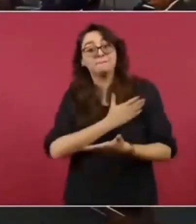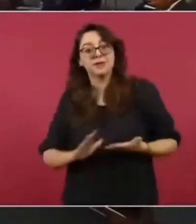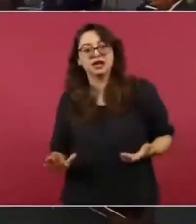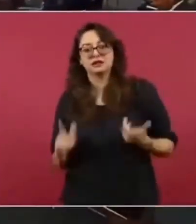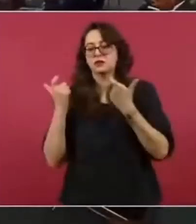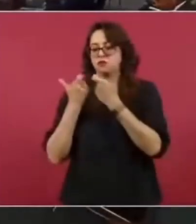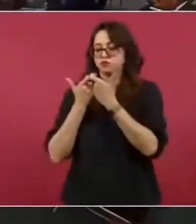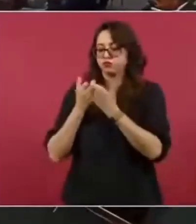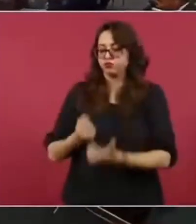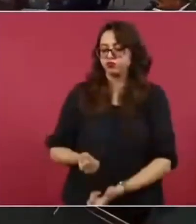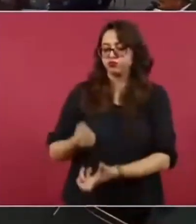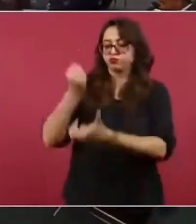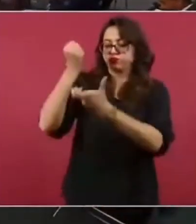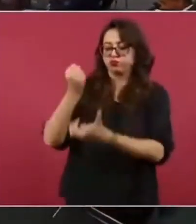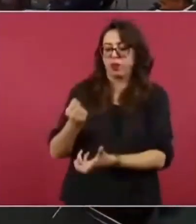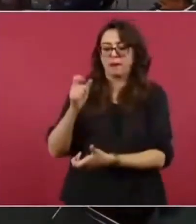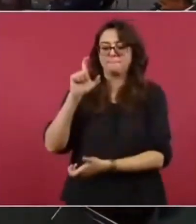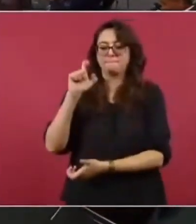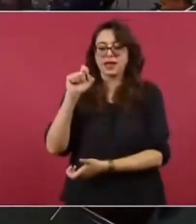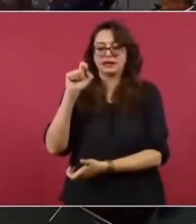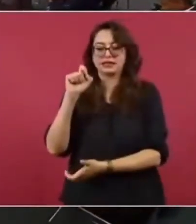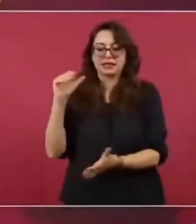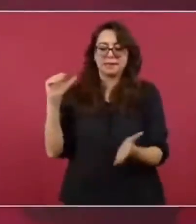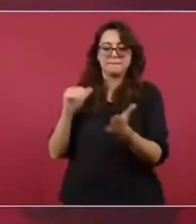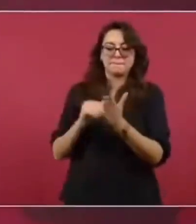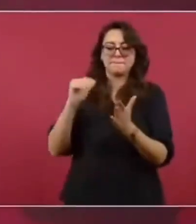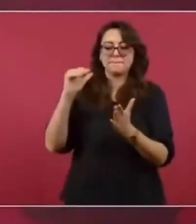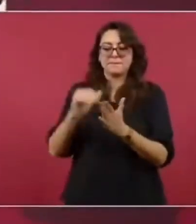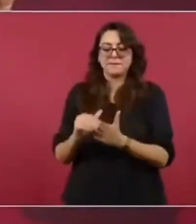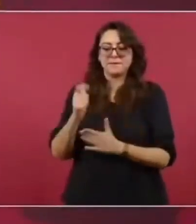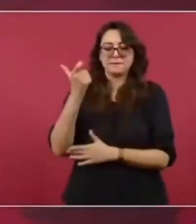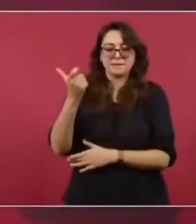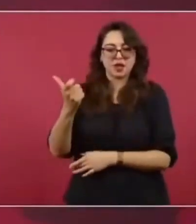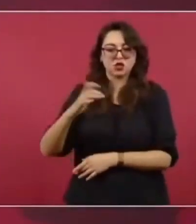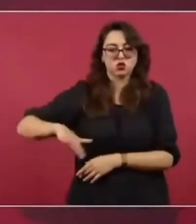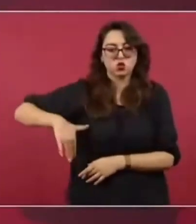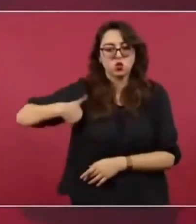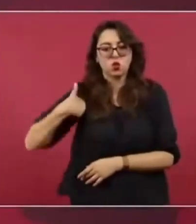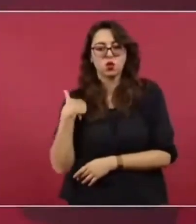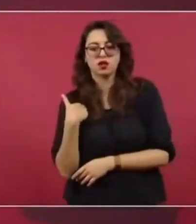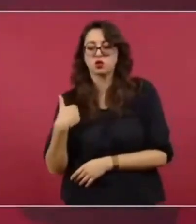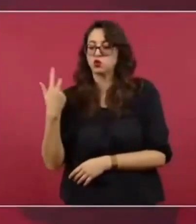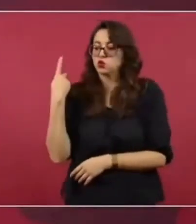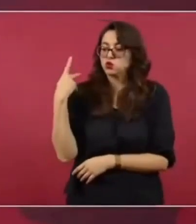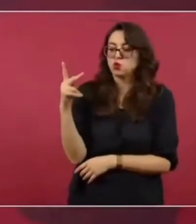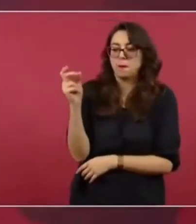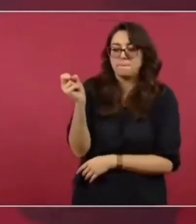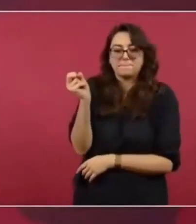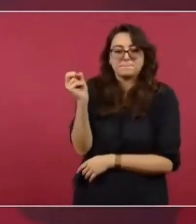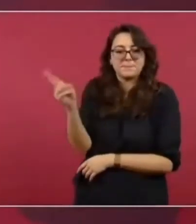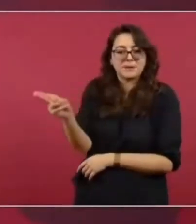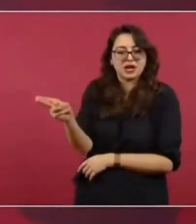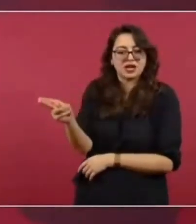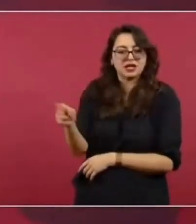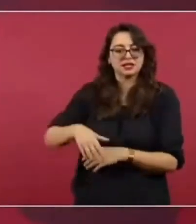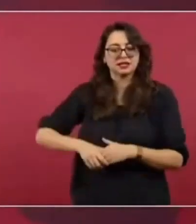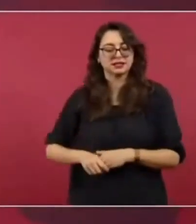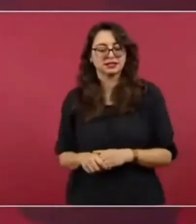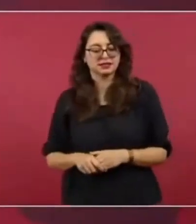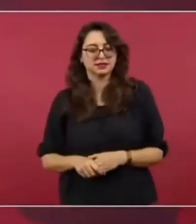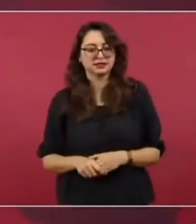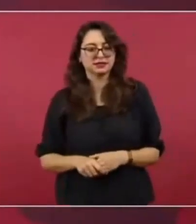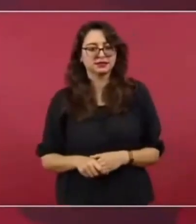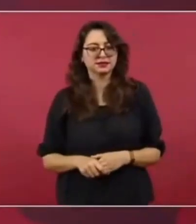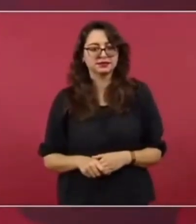para garantizar todos estos privilegios entonces como